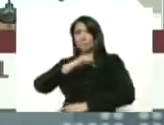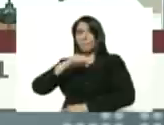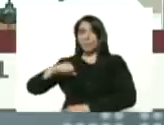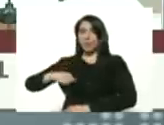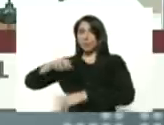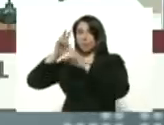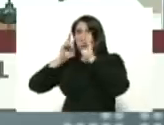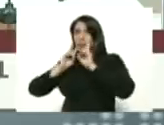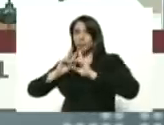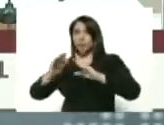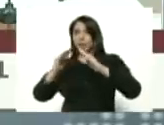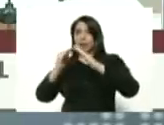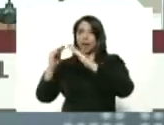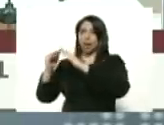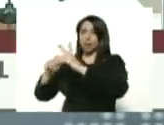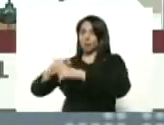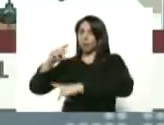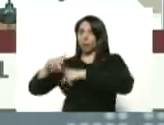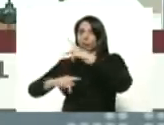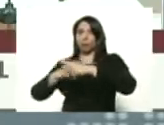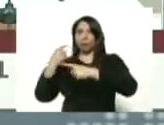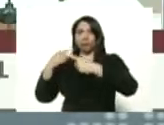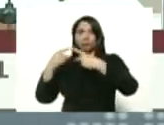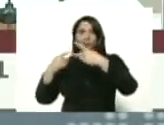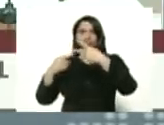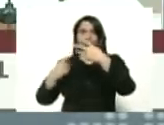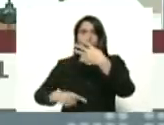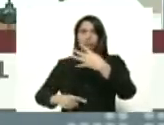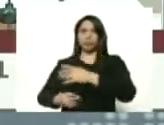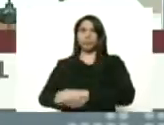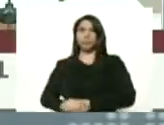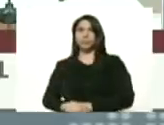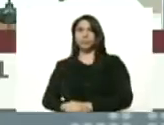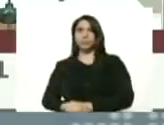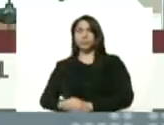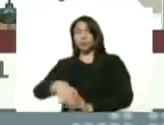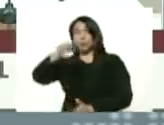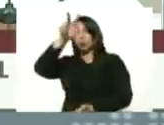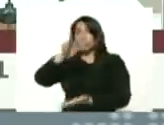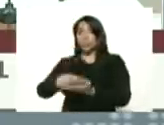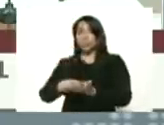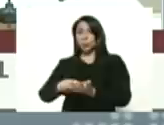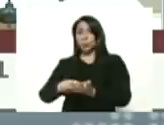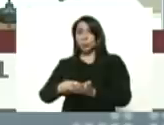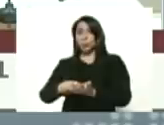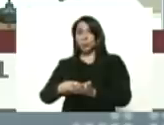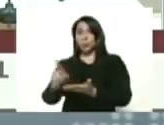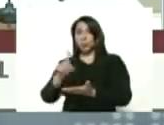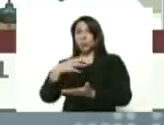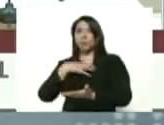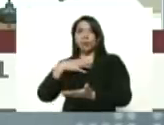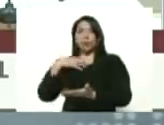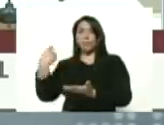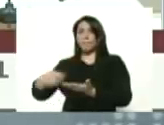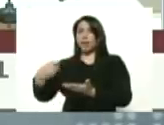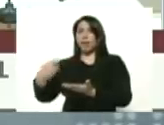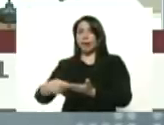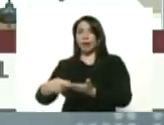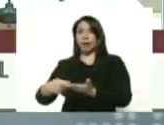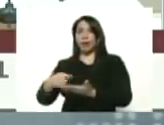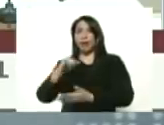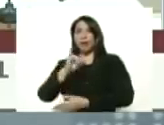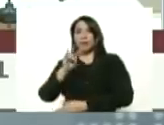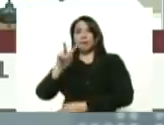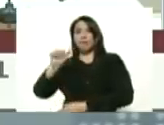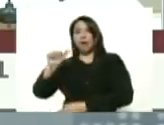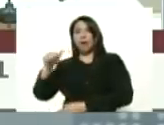personal y del hogar entre otros productos etcétera etcétera se aprobó la exoneración de impuestos tasas y